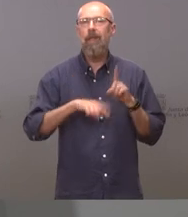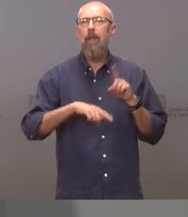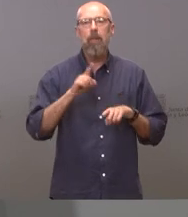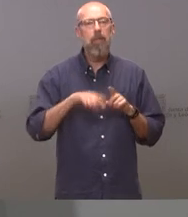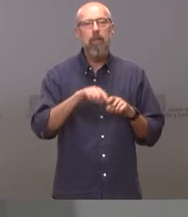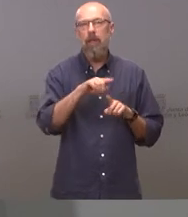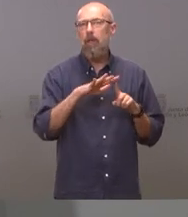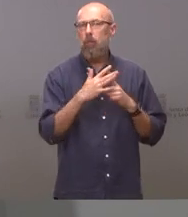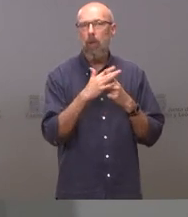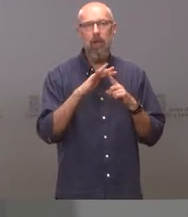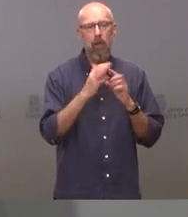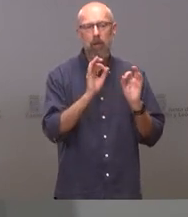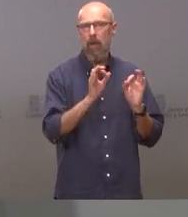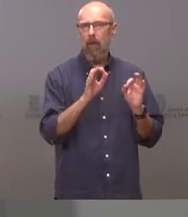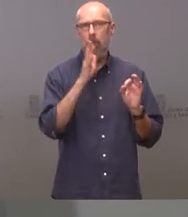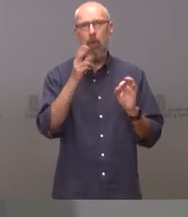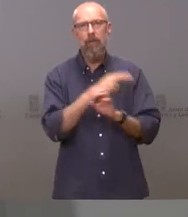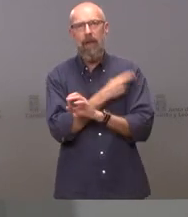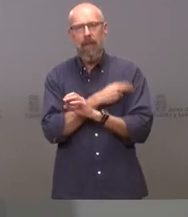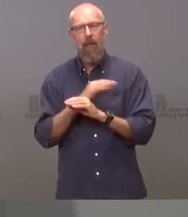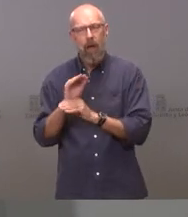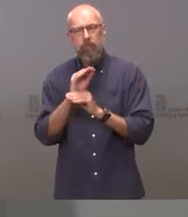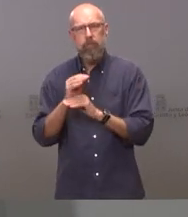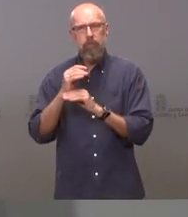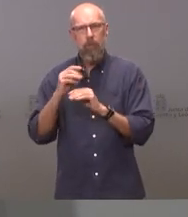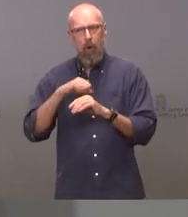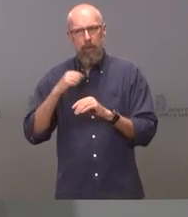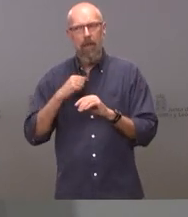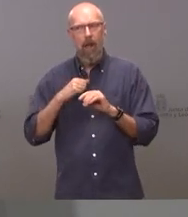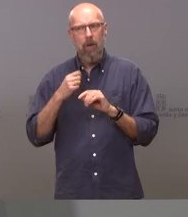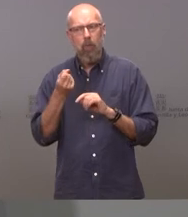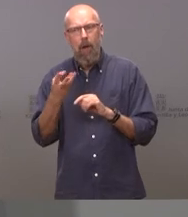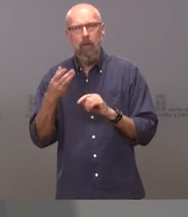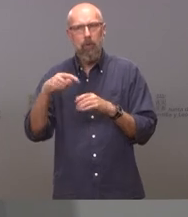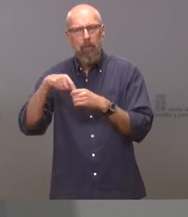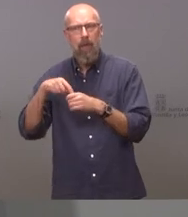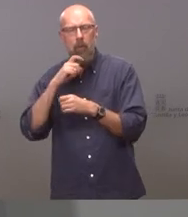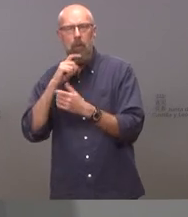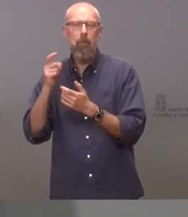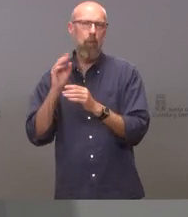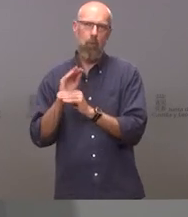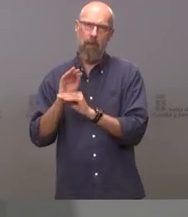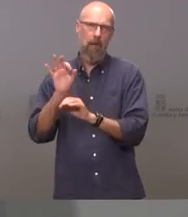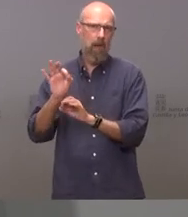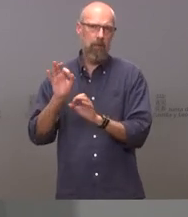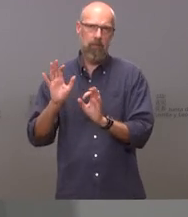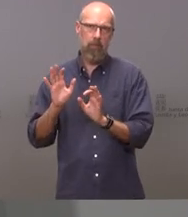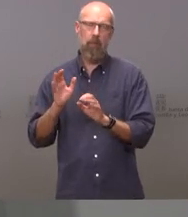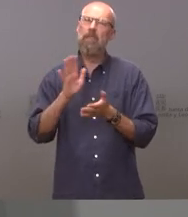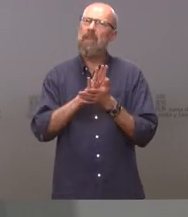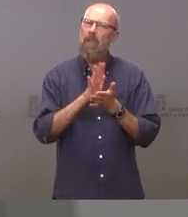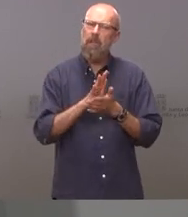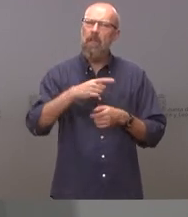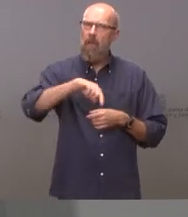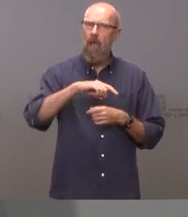de nuestro sistema sanitario por tanto tranquilidad vamos a avanzar estamos avanzando la incidencia